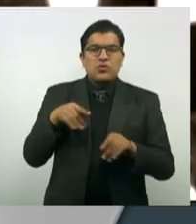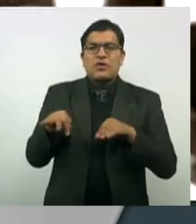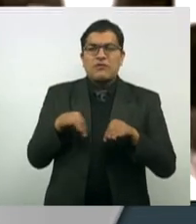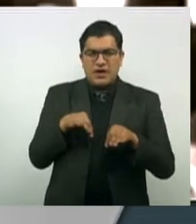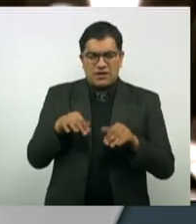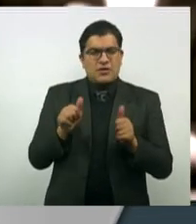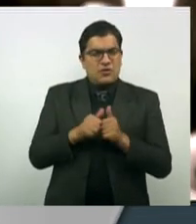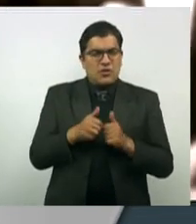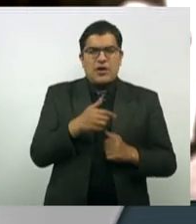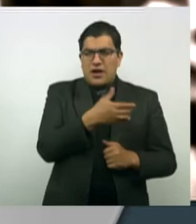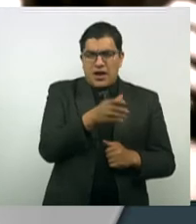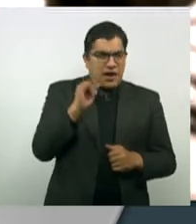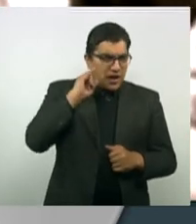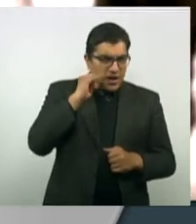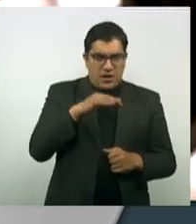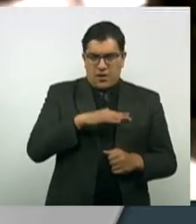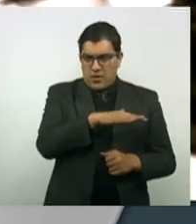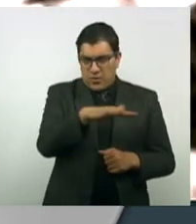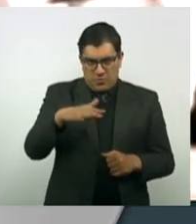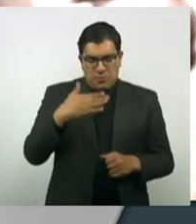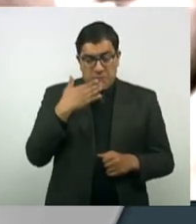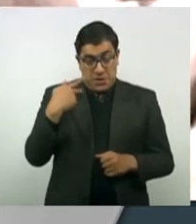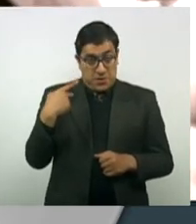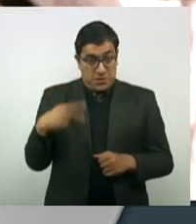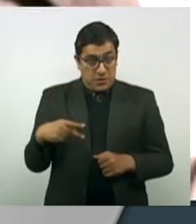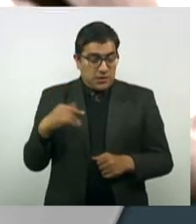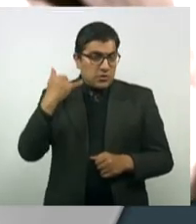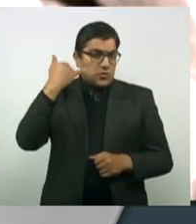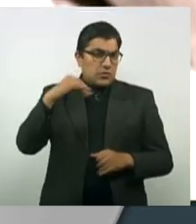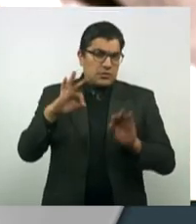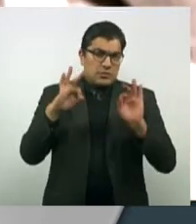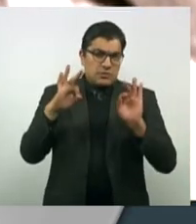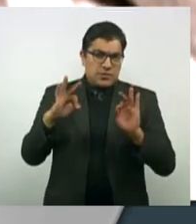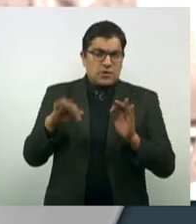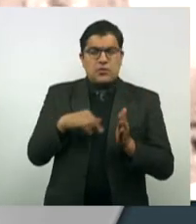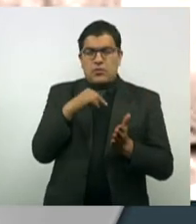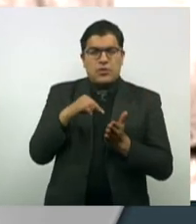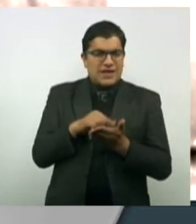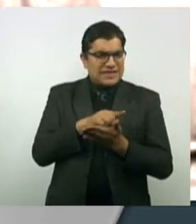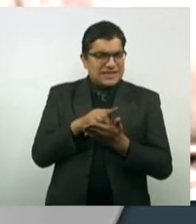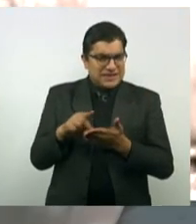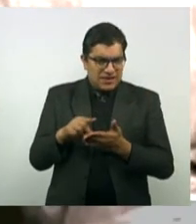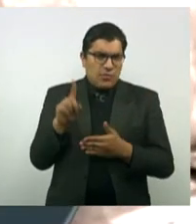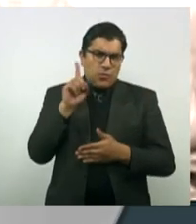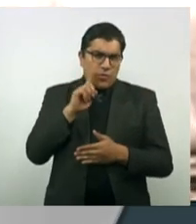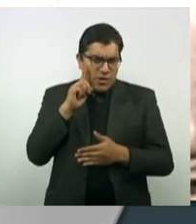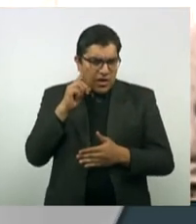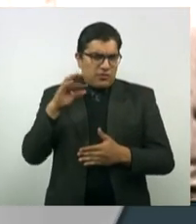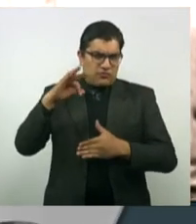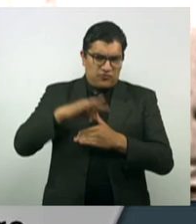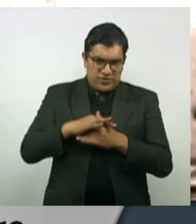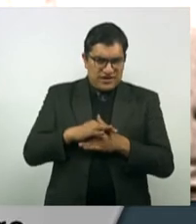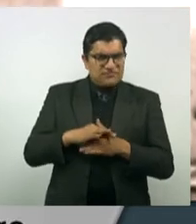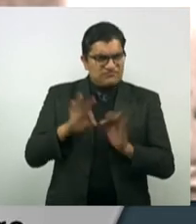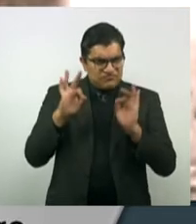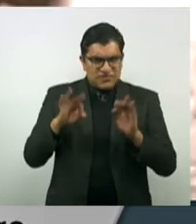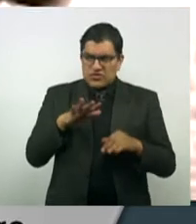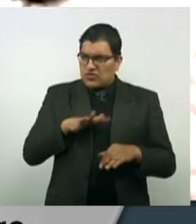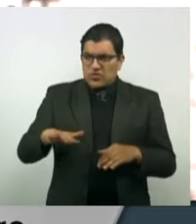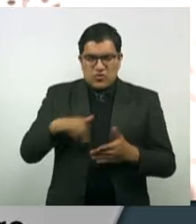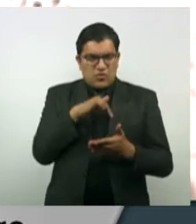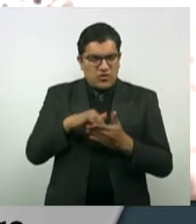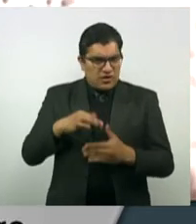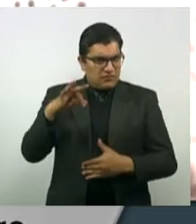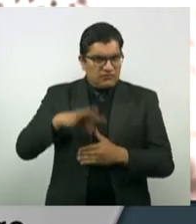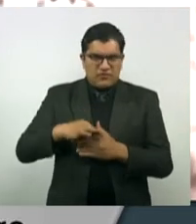mujeres campesinas. Y, pues en Yucatán se consolidó el derecho a las mujeres a votar y ser votadas a nivel local y